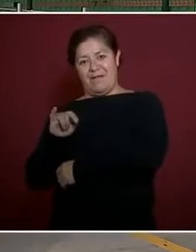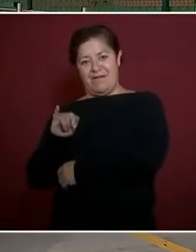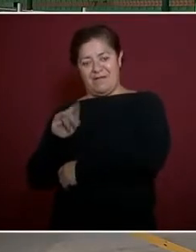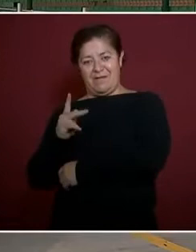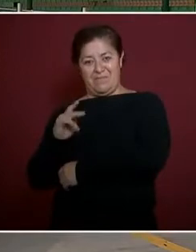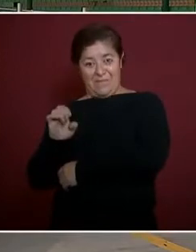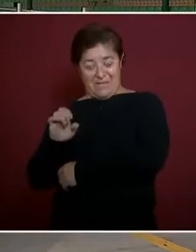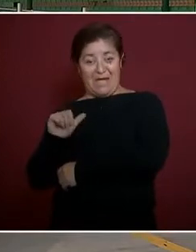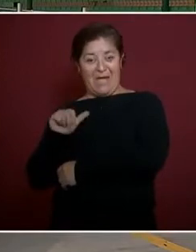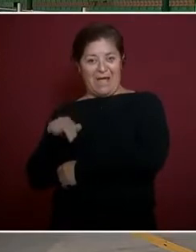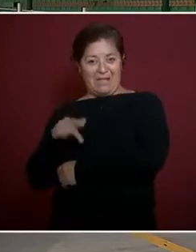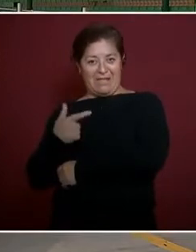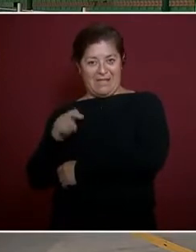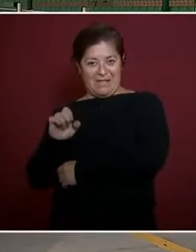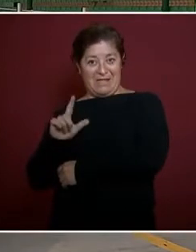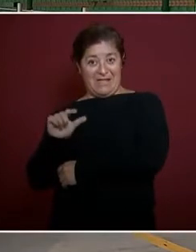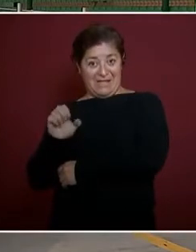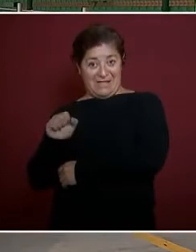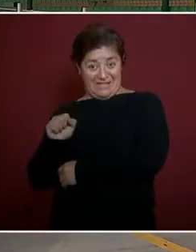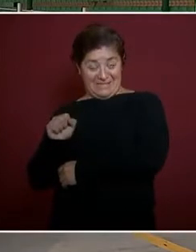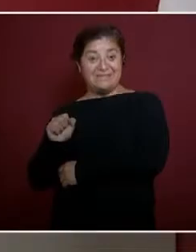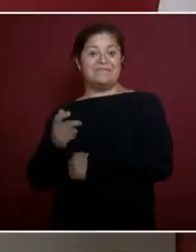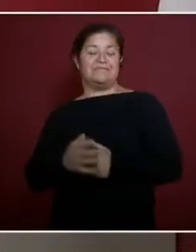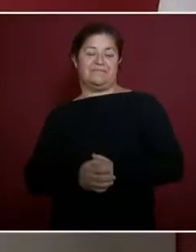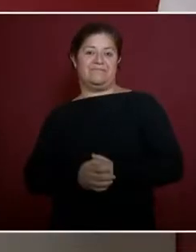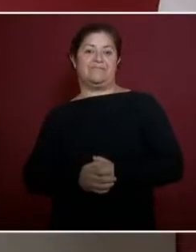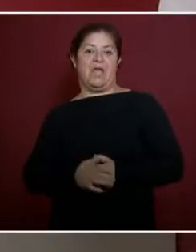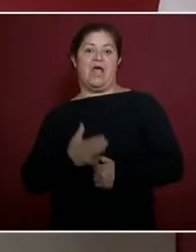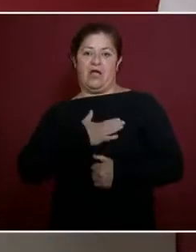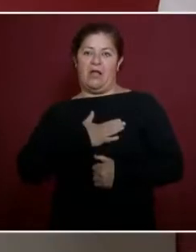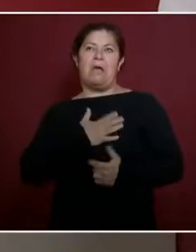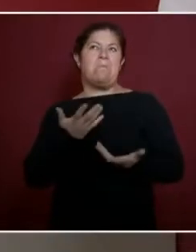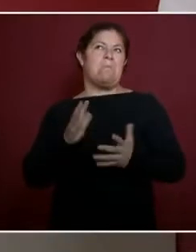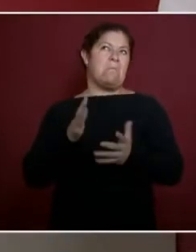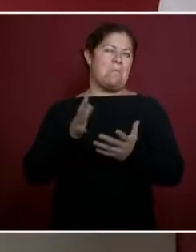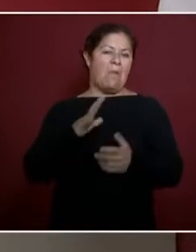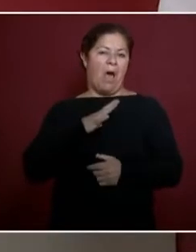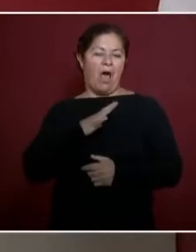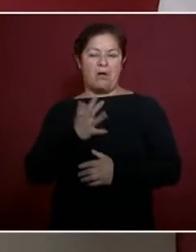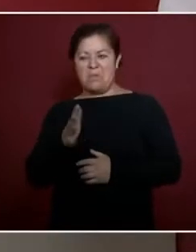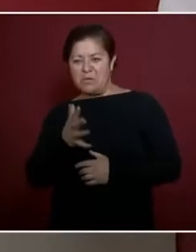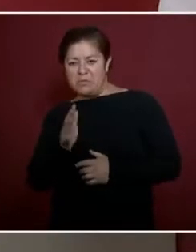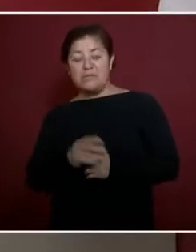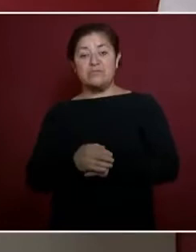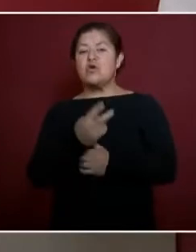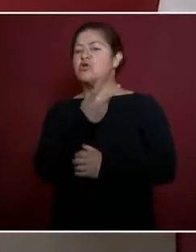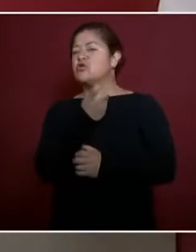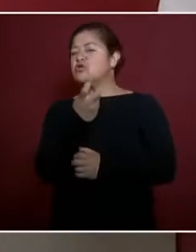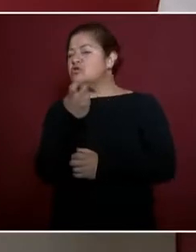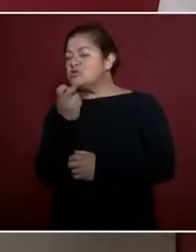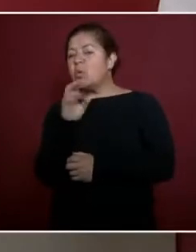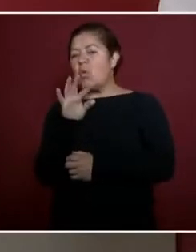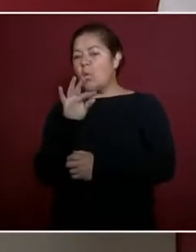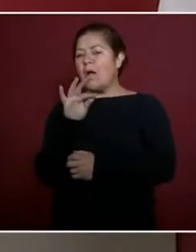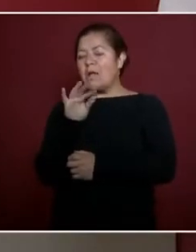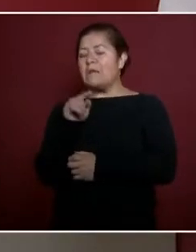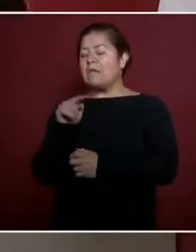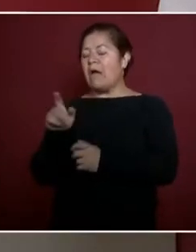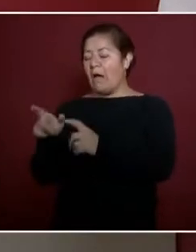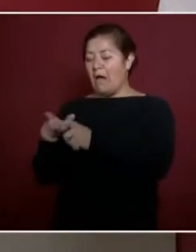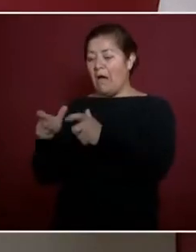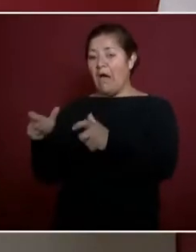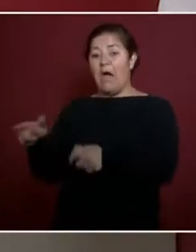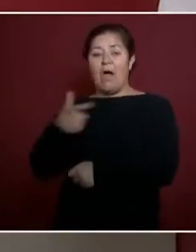Estamos, ya llevamos como 240 cuarteles de la Guardia